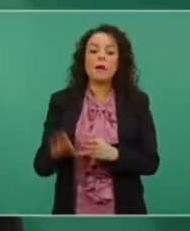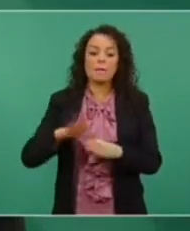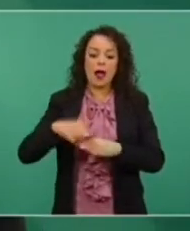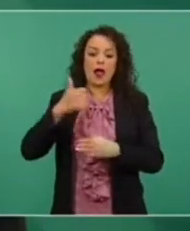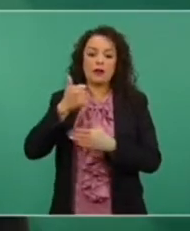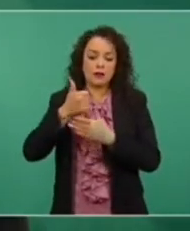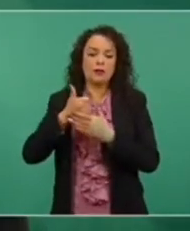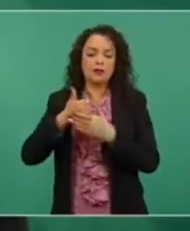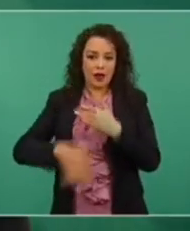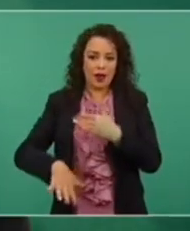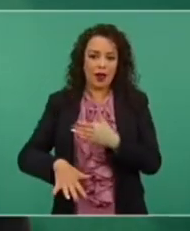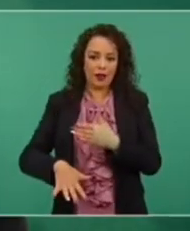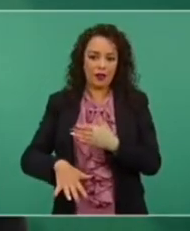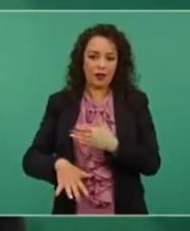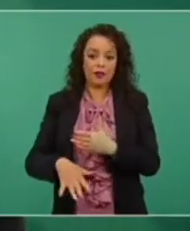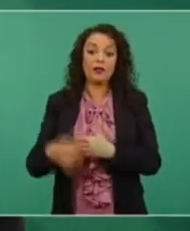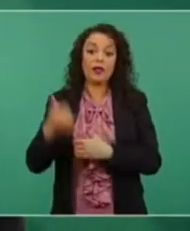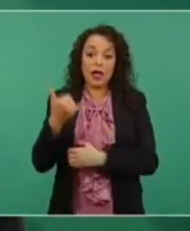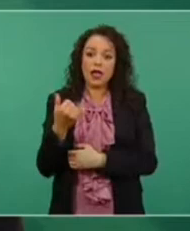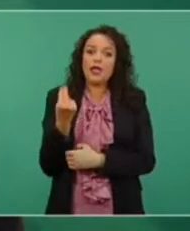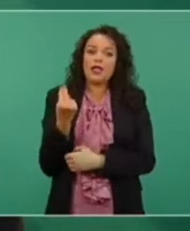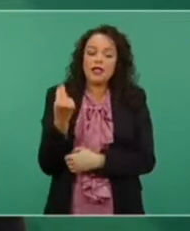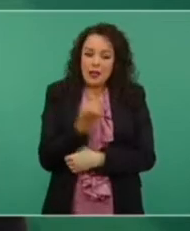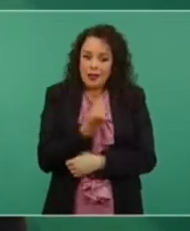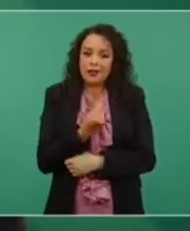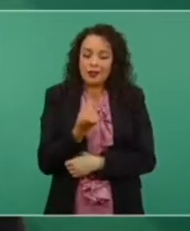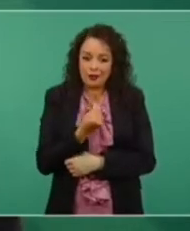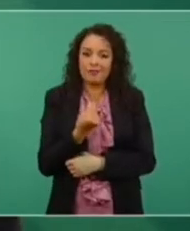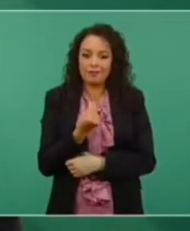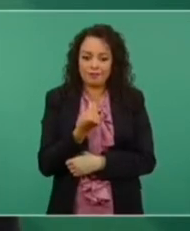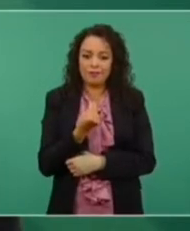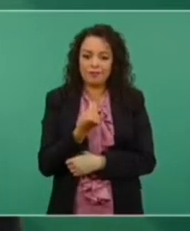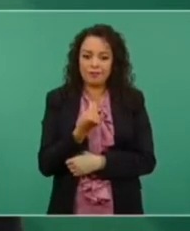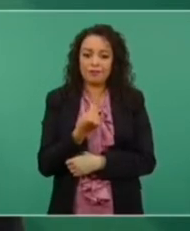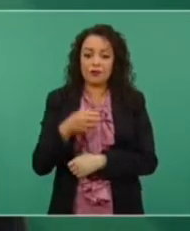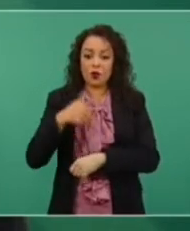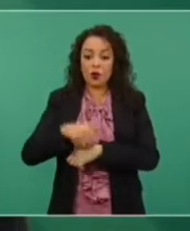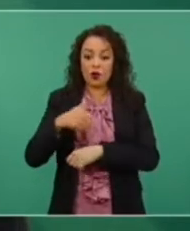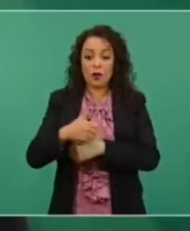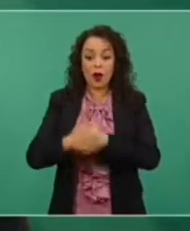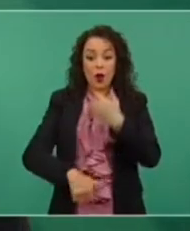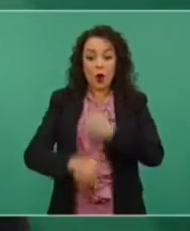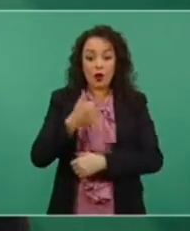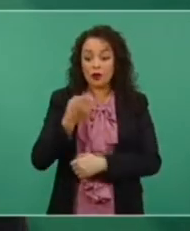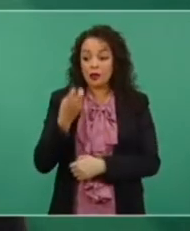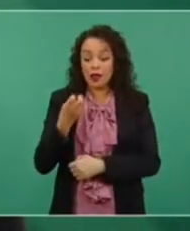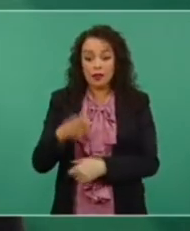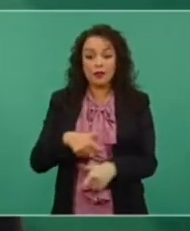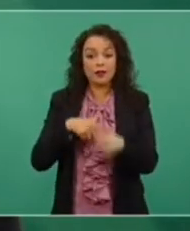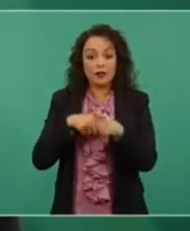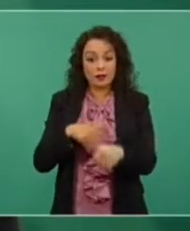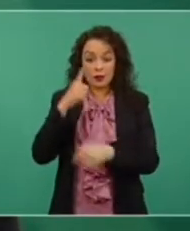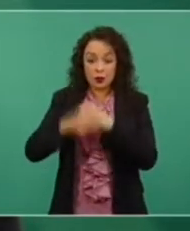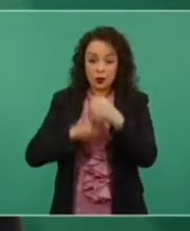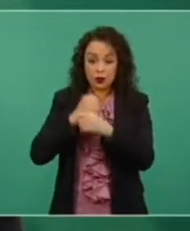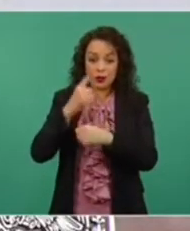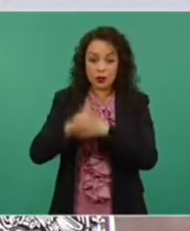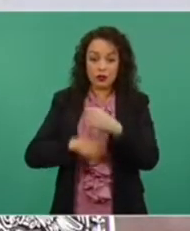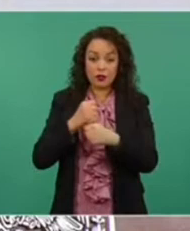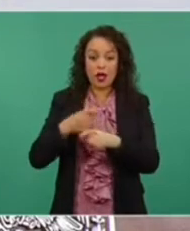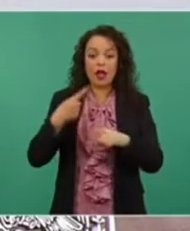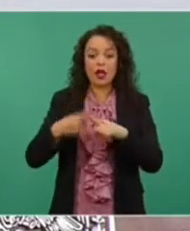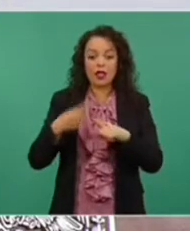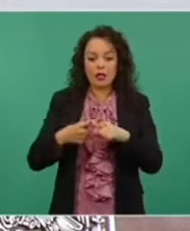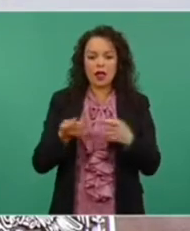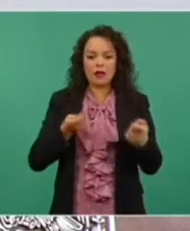precios y que obviamente estamos necesitando. Esta es la onceava edición y estas han sido coordinadas por la Secretaría de